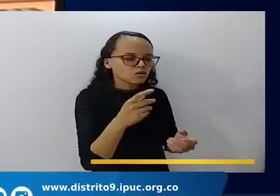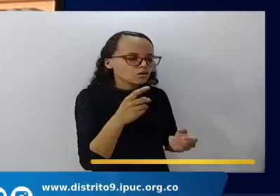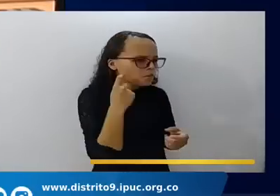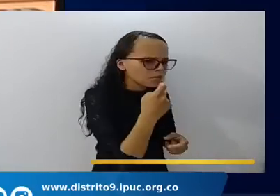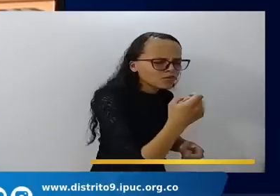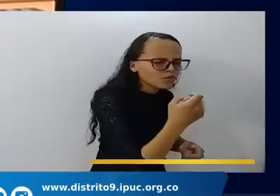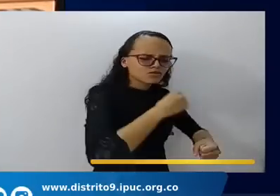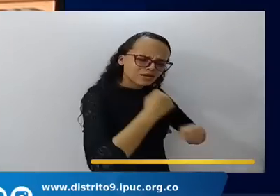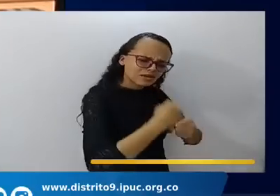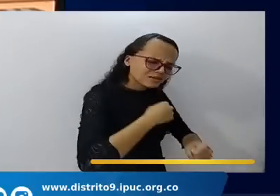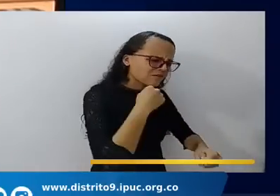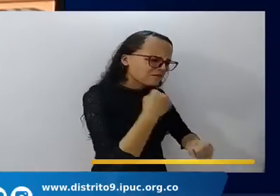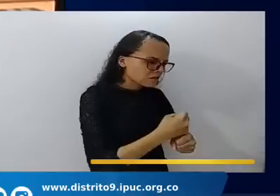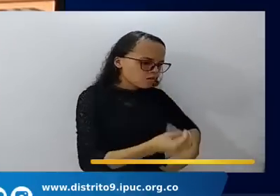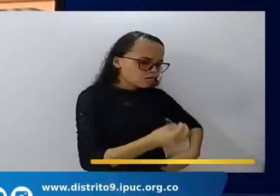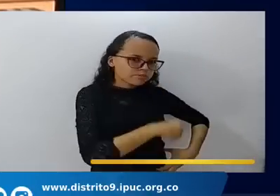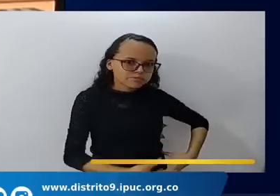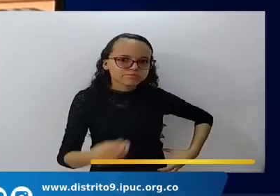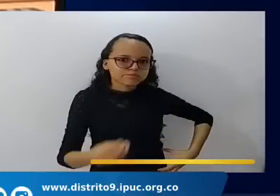Son avaros.